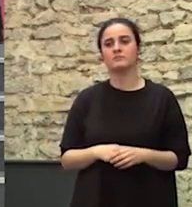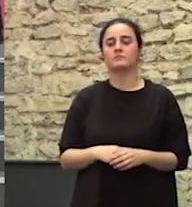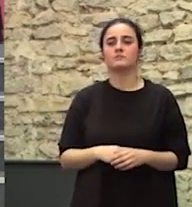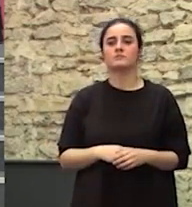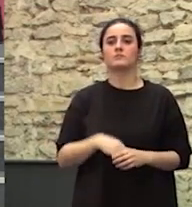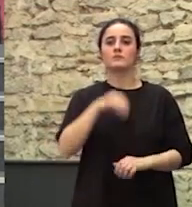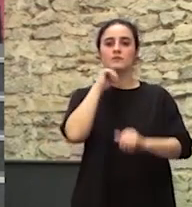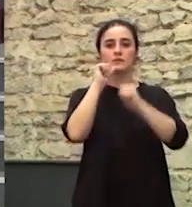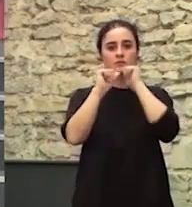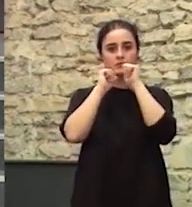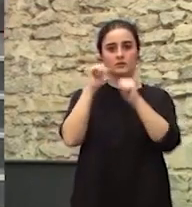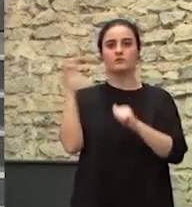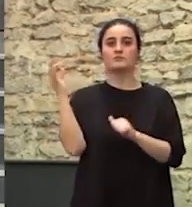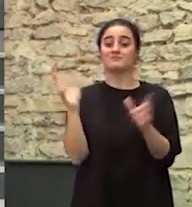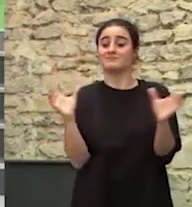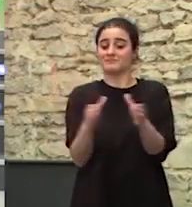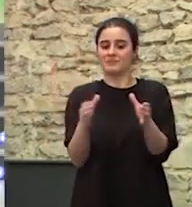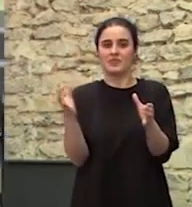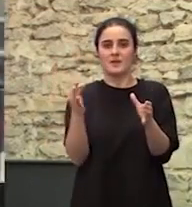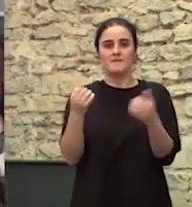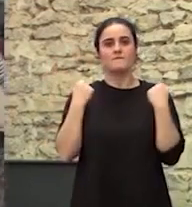El pueblo gitano tiene que ser un pueblo fuerte